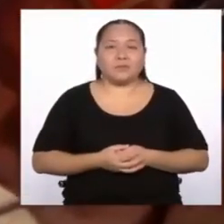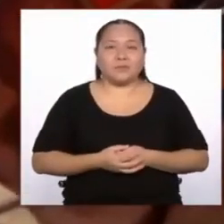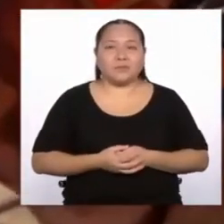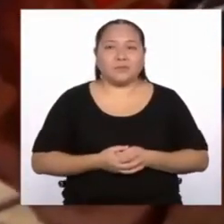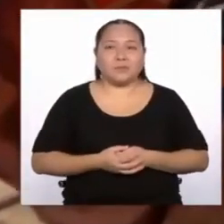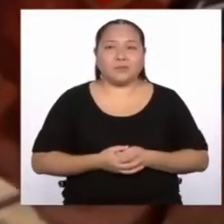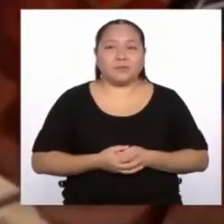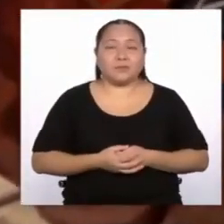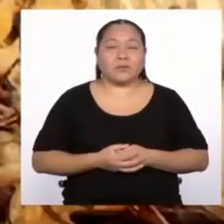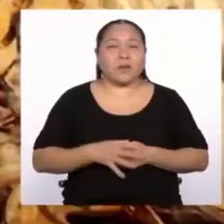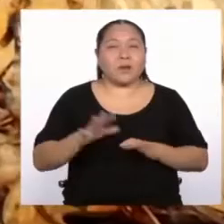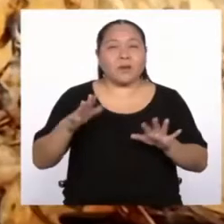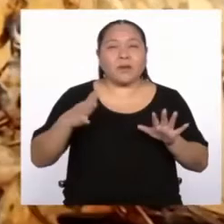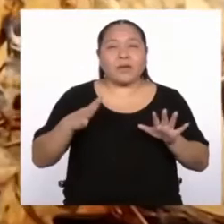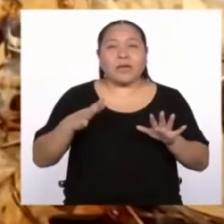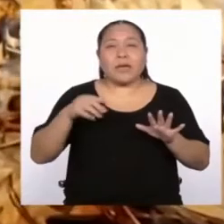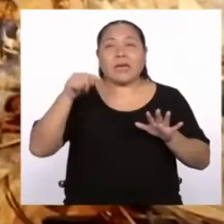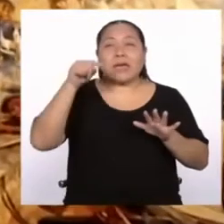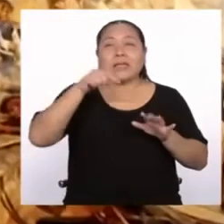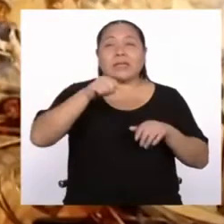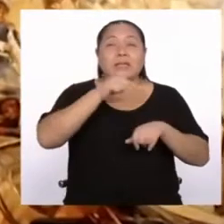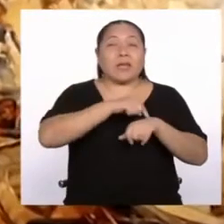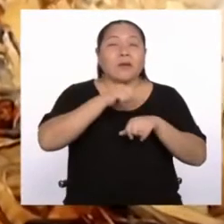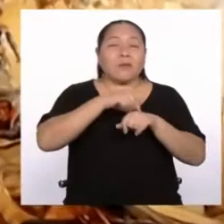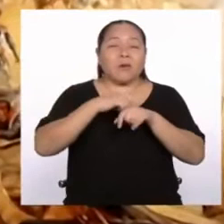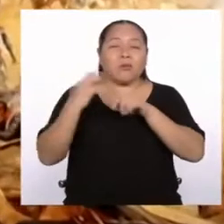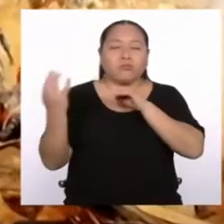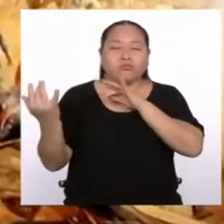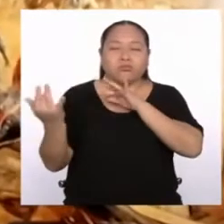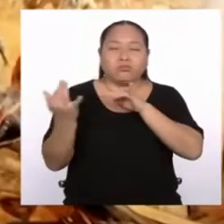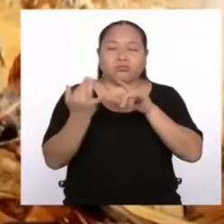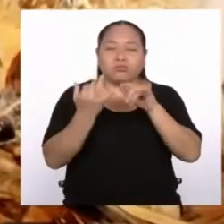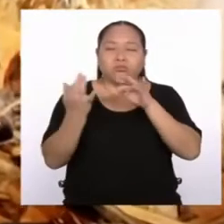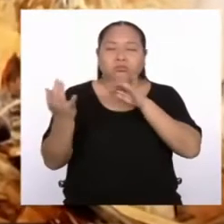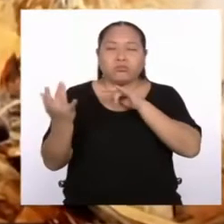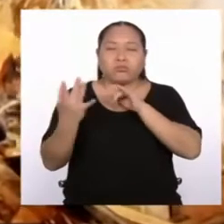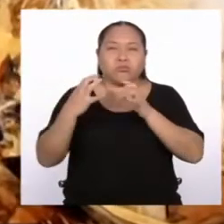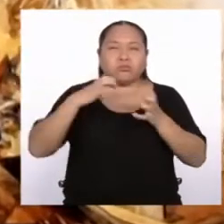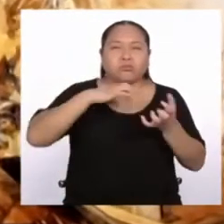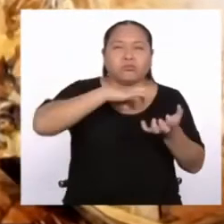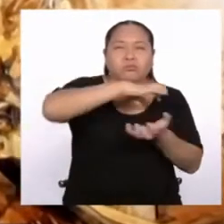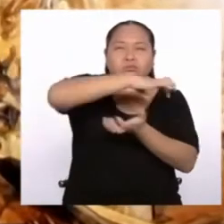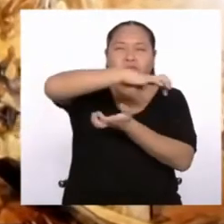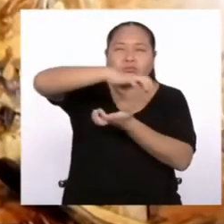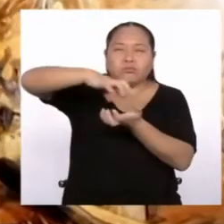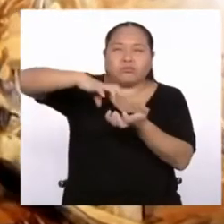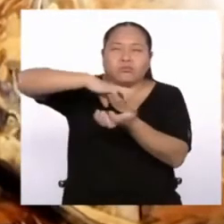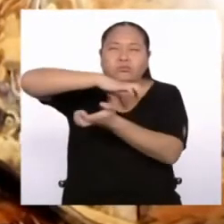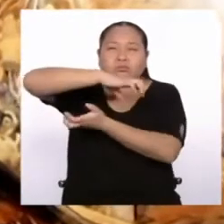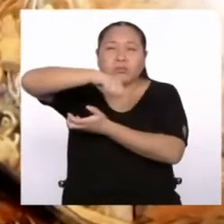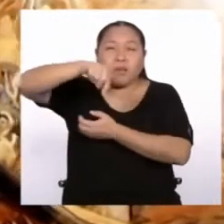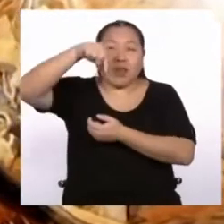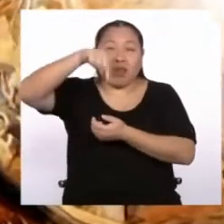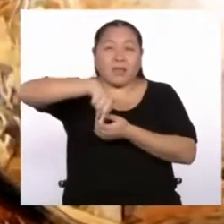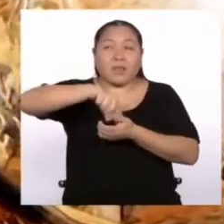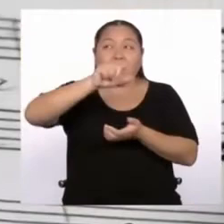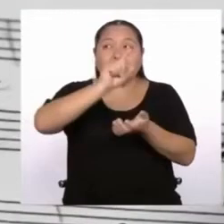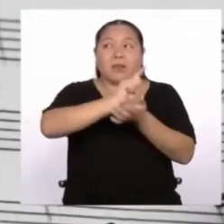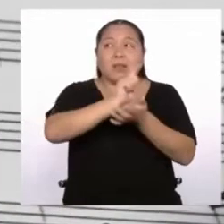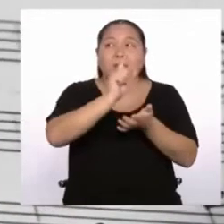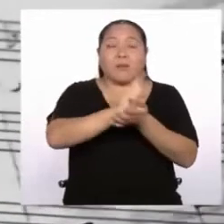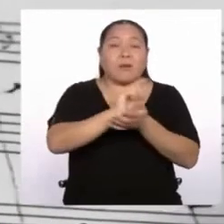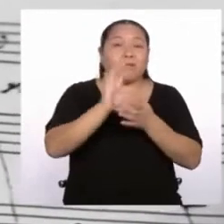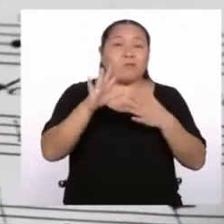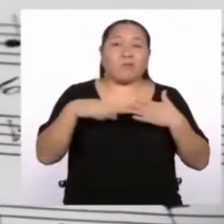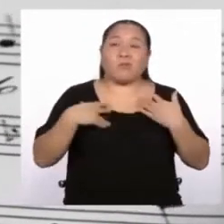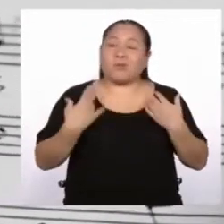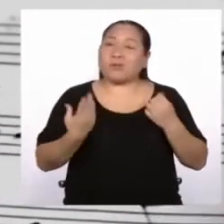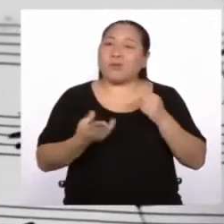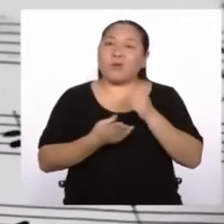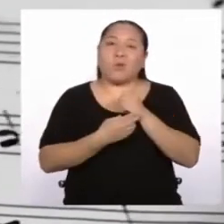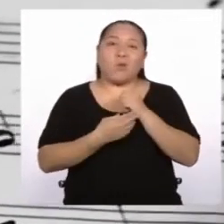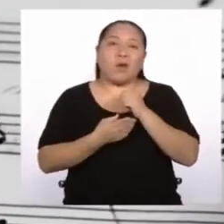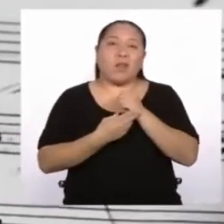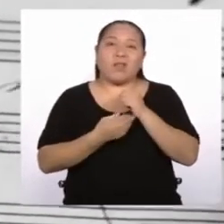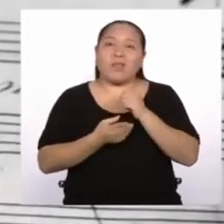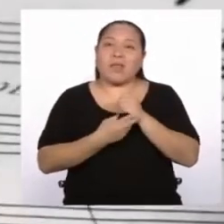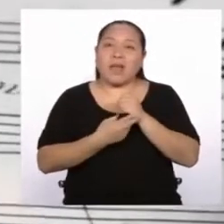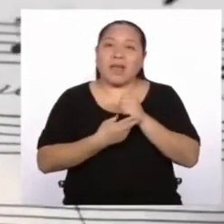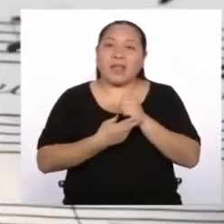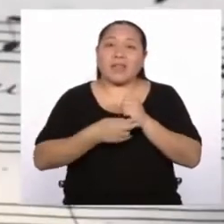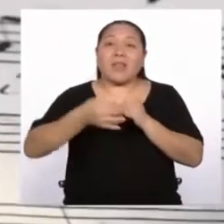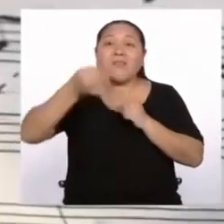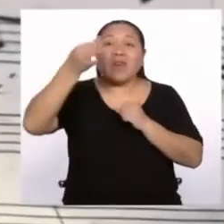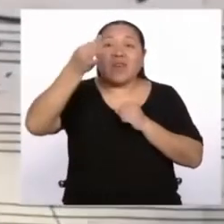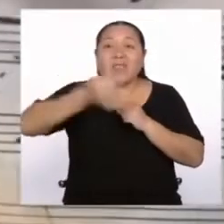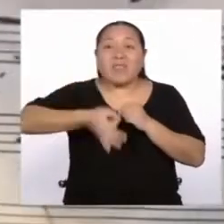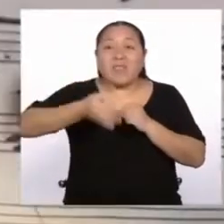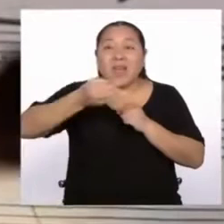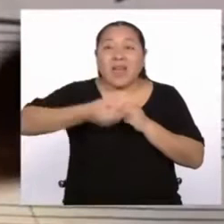En medio del ambiente de guerra y de caos que se vivía en la capital, no se pudo conservar la partitura original del